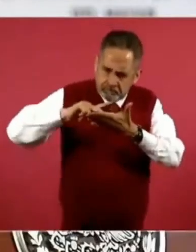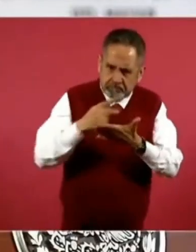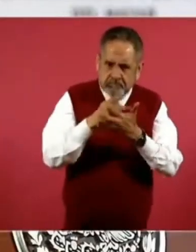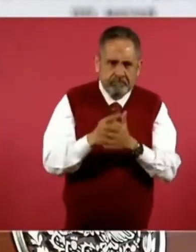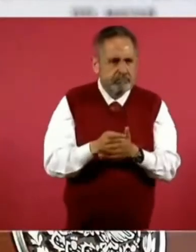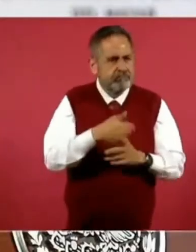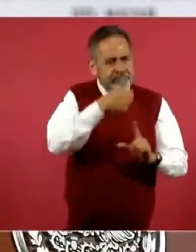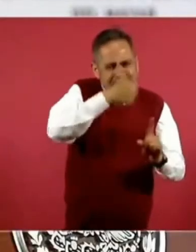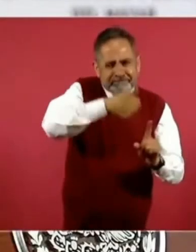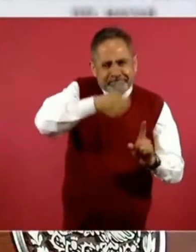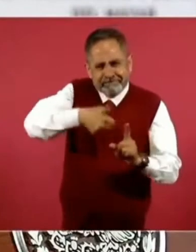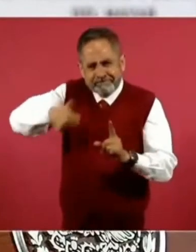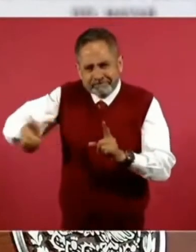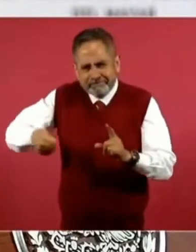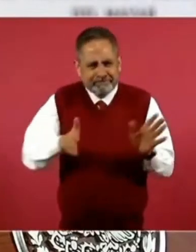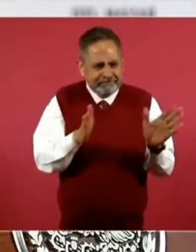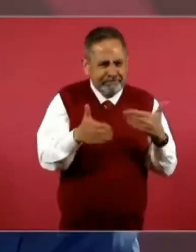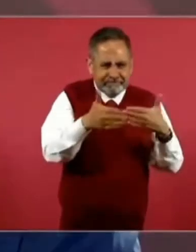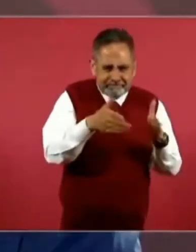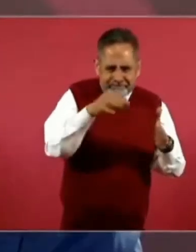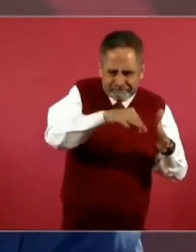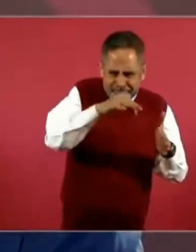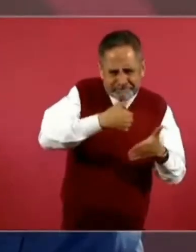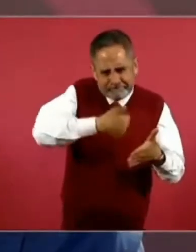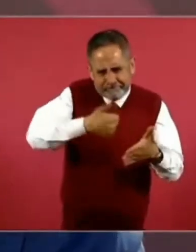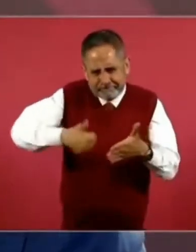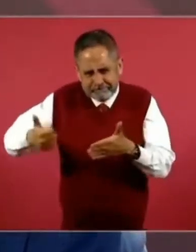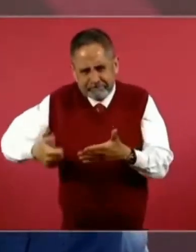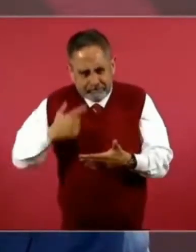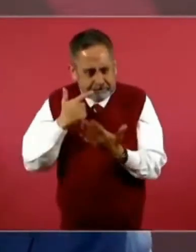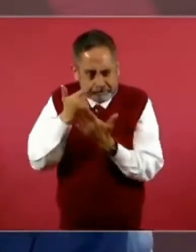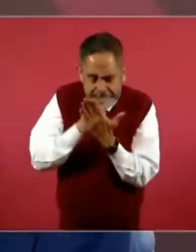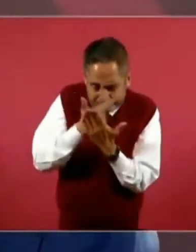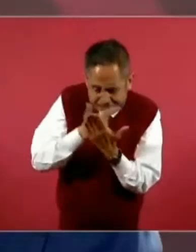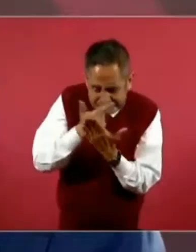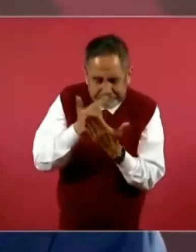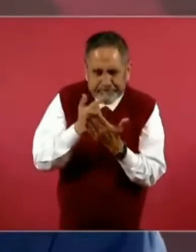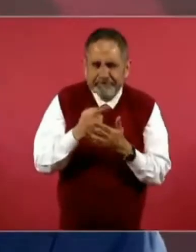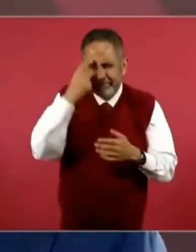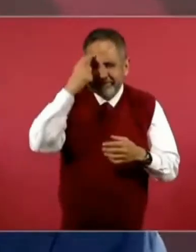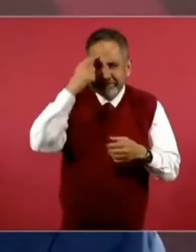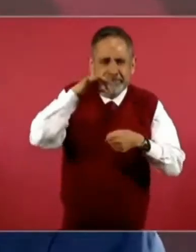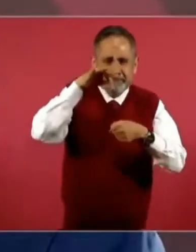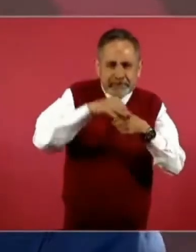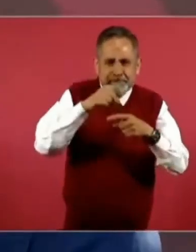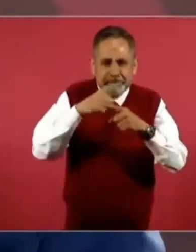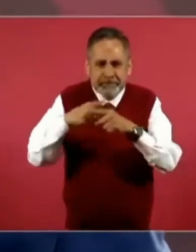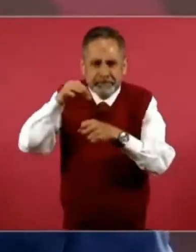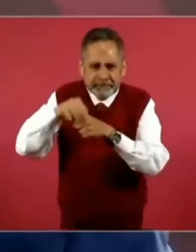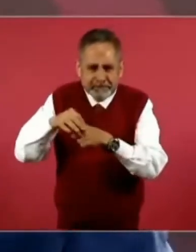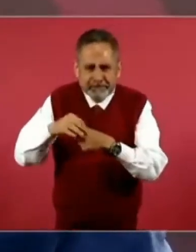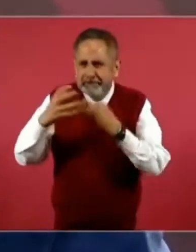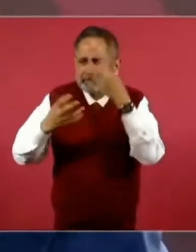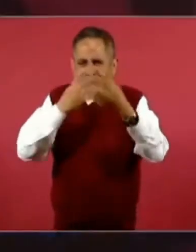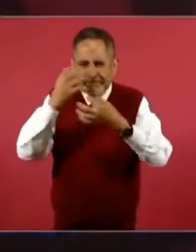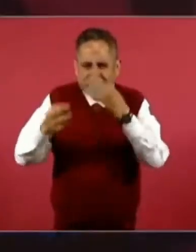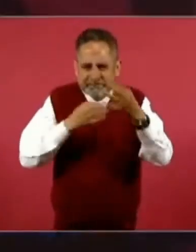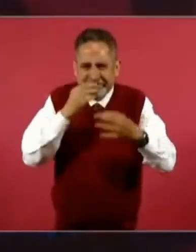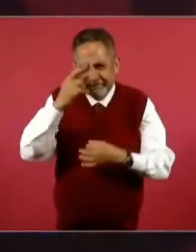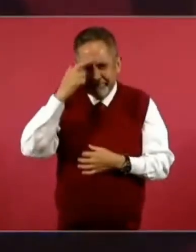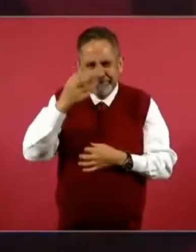casilla por casilla, voto por voto, esa era la